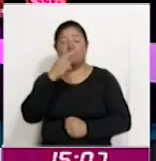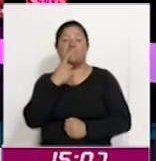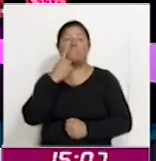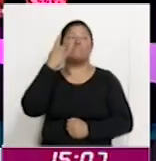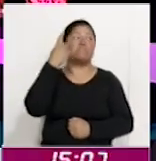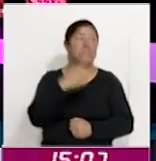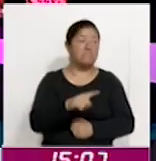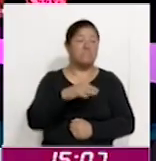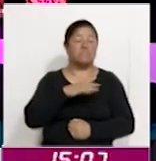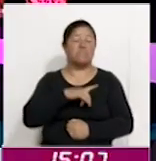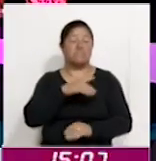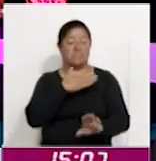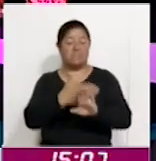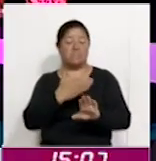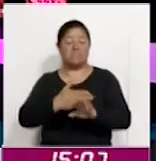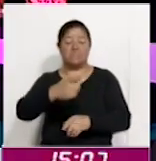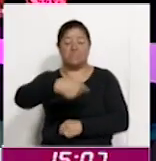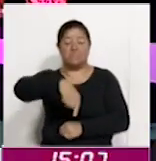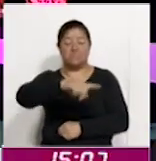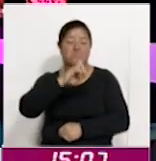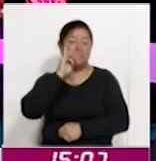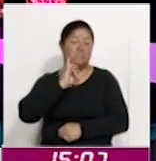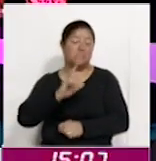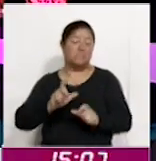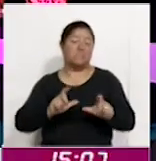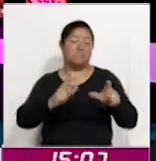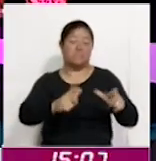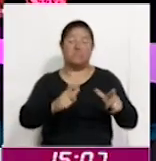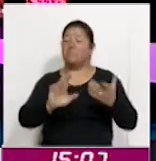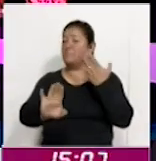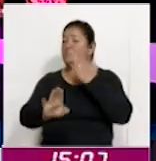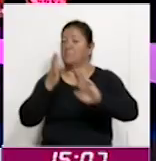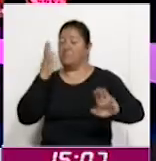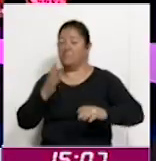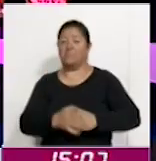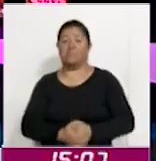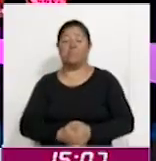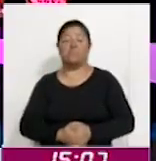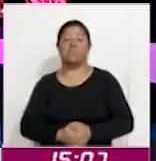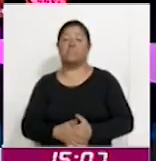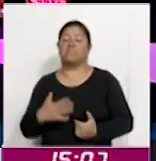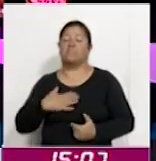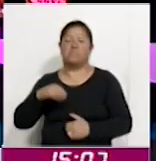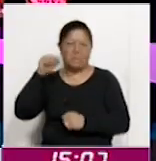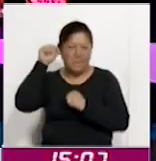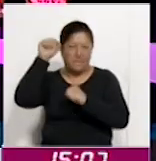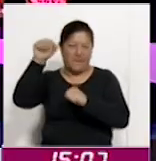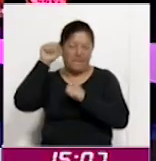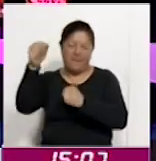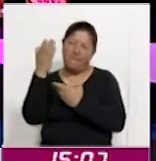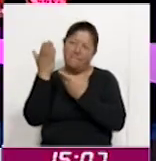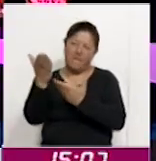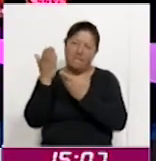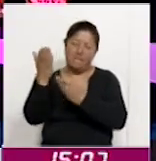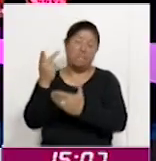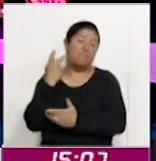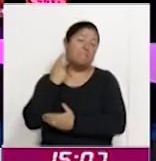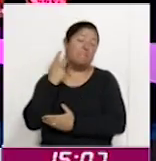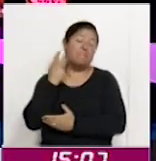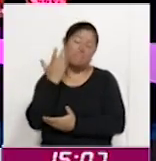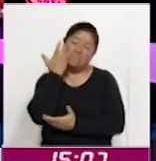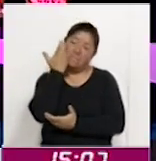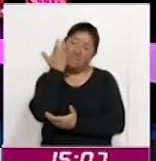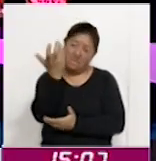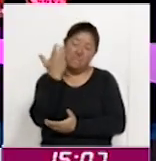violencia que se ejerce sobre las mujeres en todo el mundo y reclamar políticas, reclamar políticas en todos